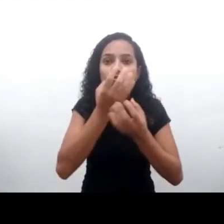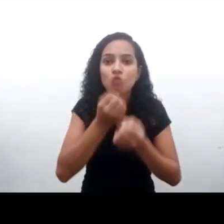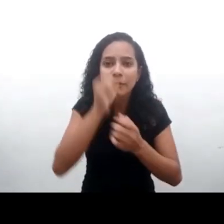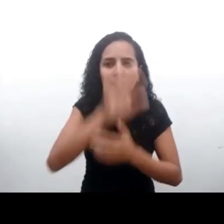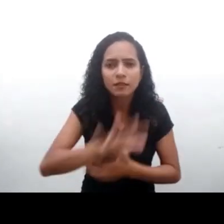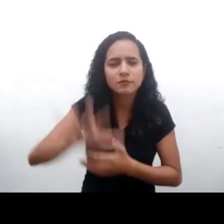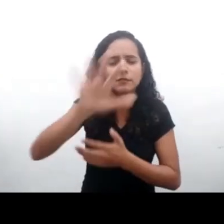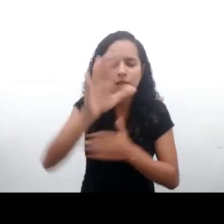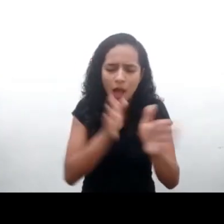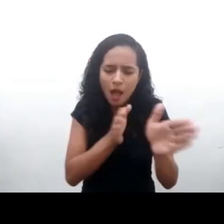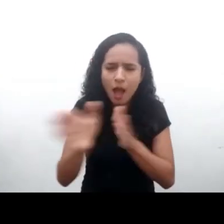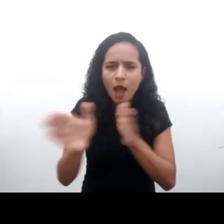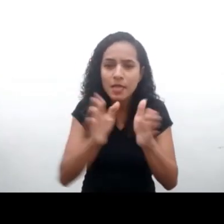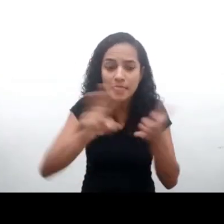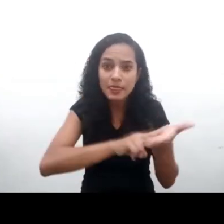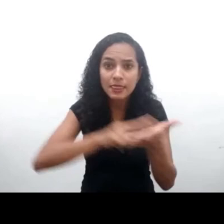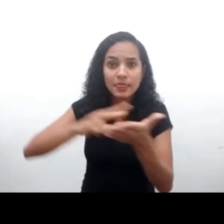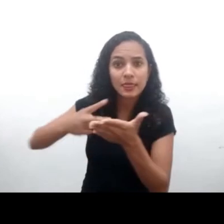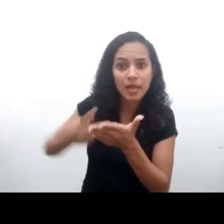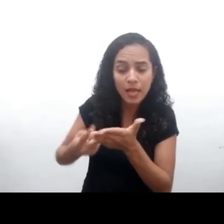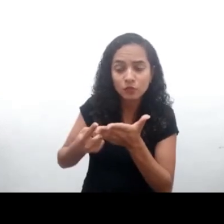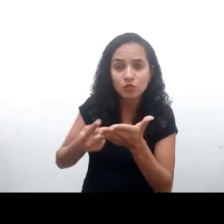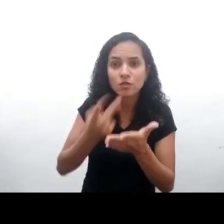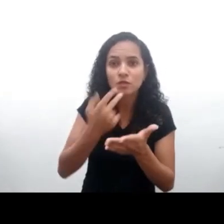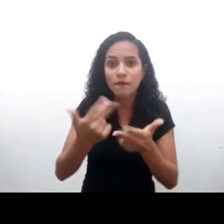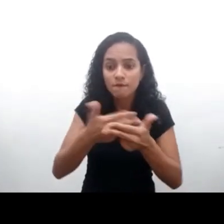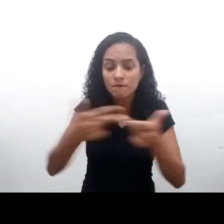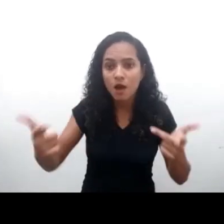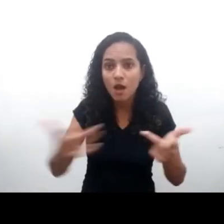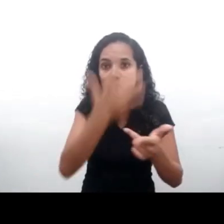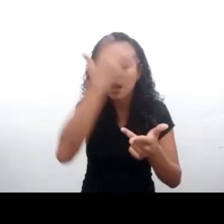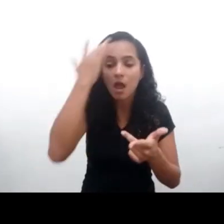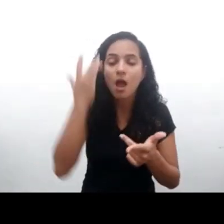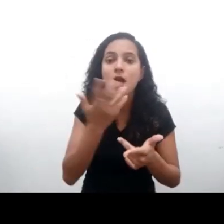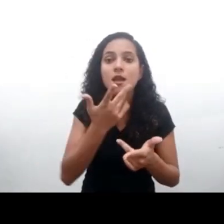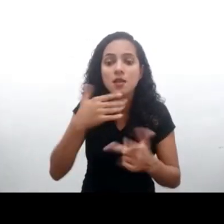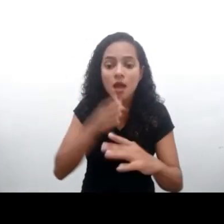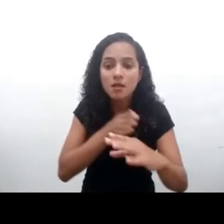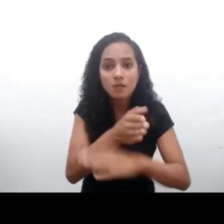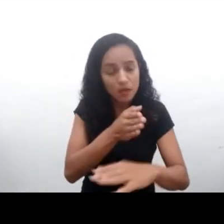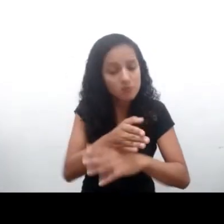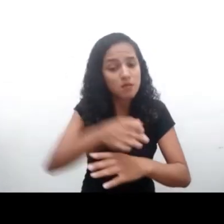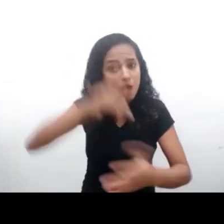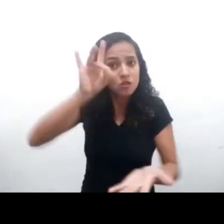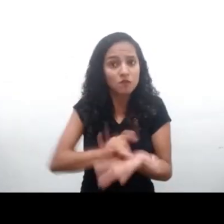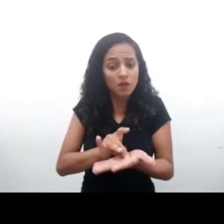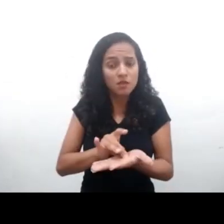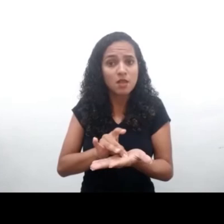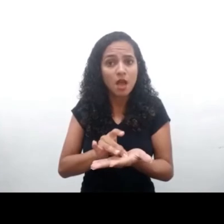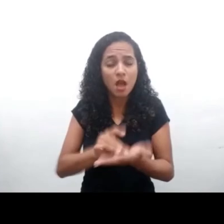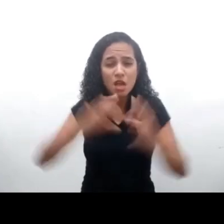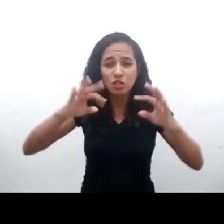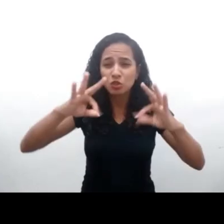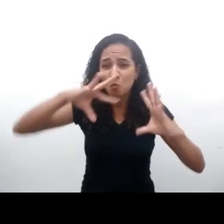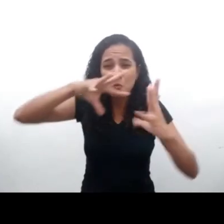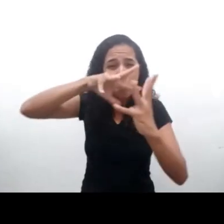amigables a los niños. Y difúndanla en todos los rincones del mundo. Reitero, gracias de nuevo a la